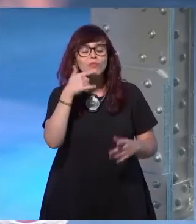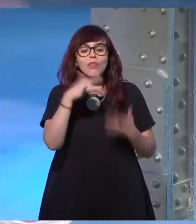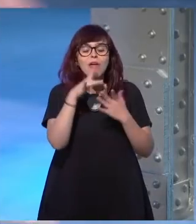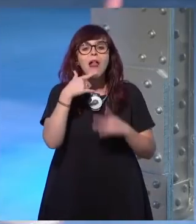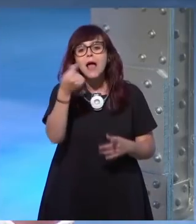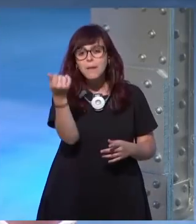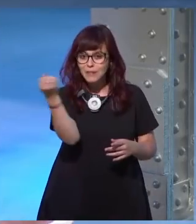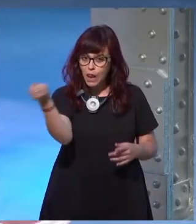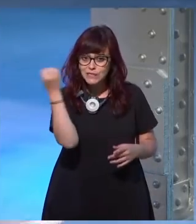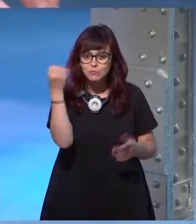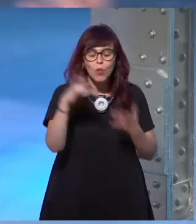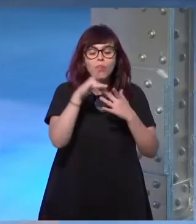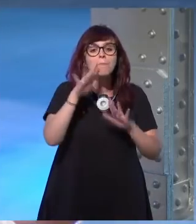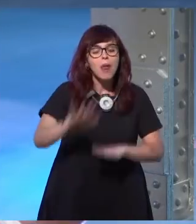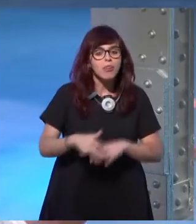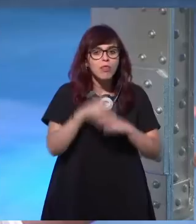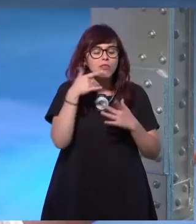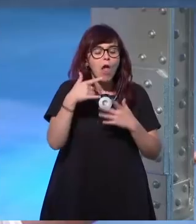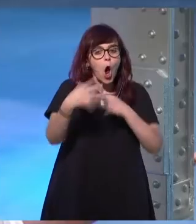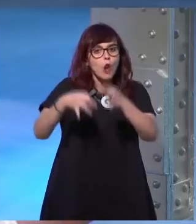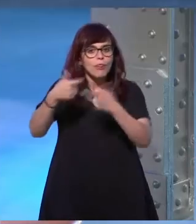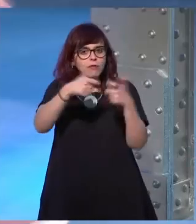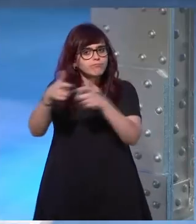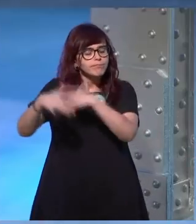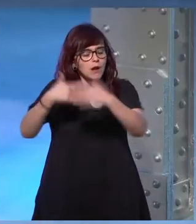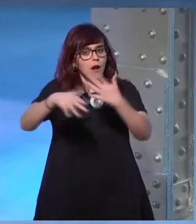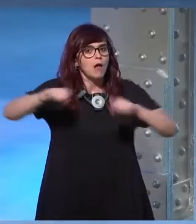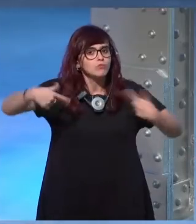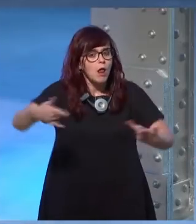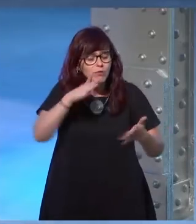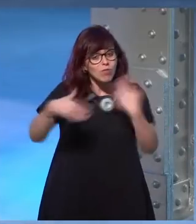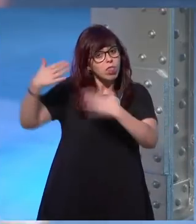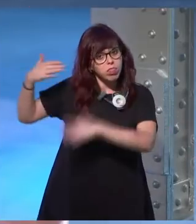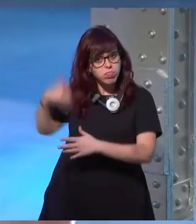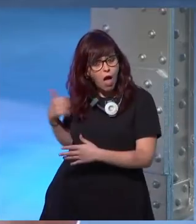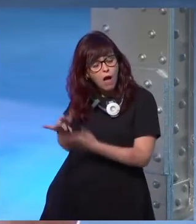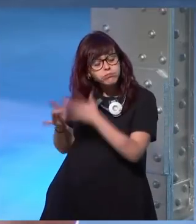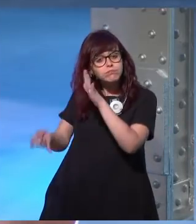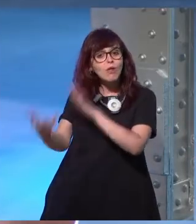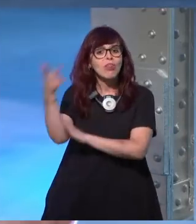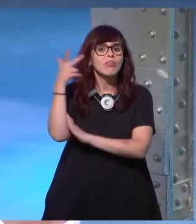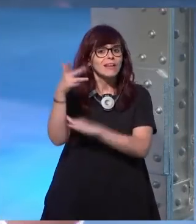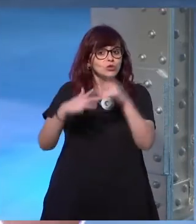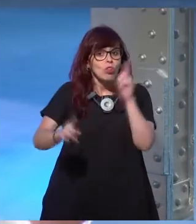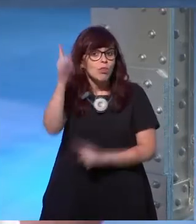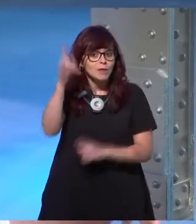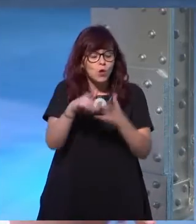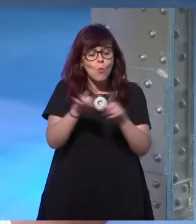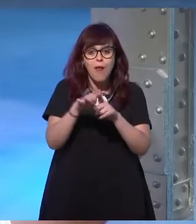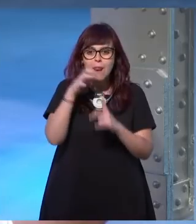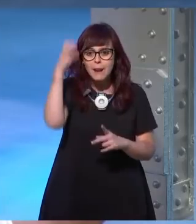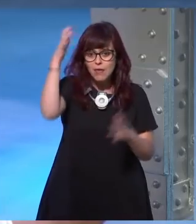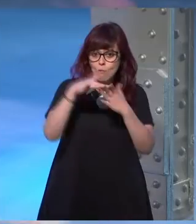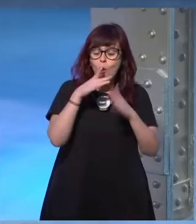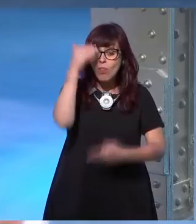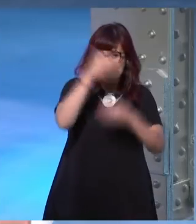parece que es el orden natural de las cosas pero ya lo era en su momento el derecho divino de los reyes en la edad